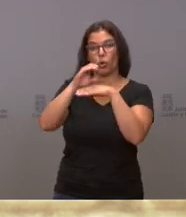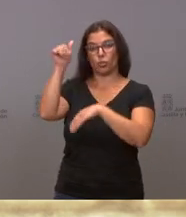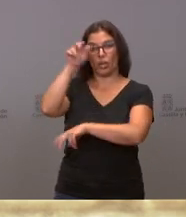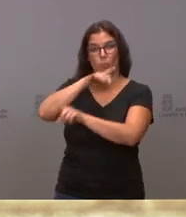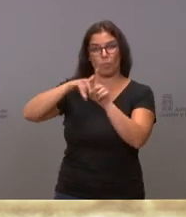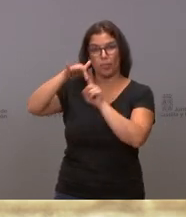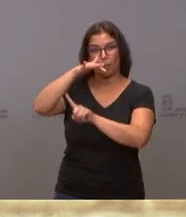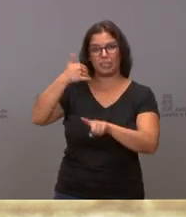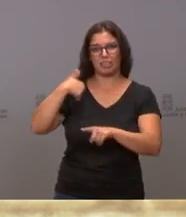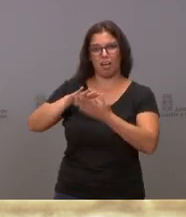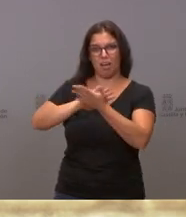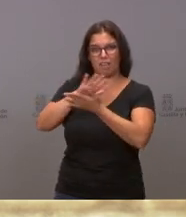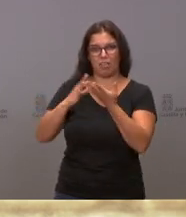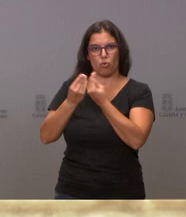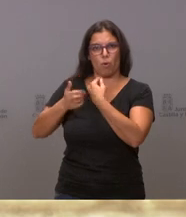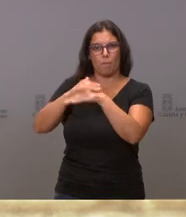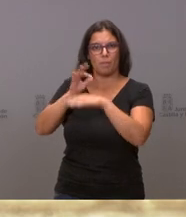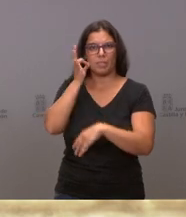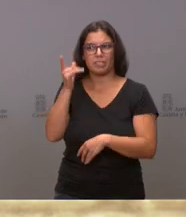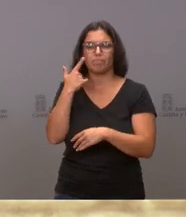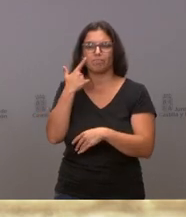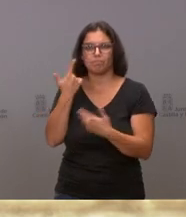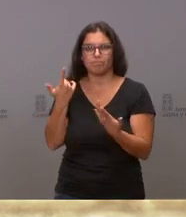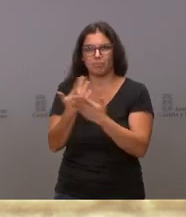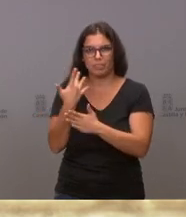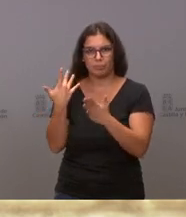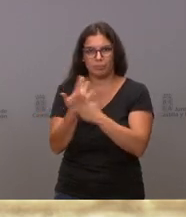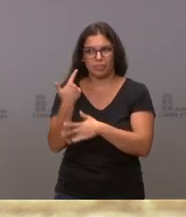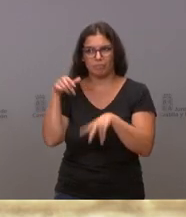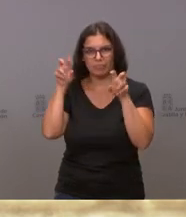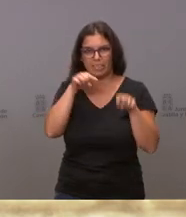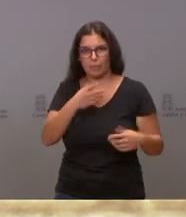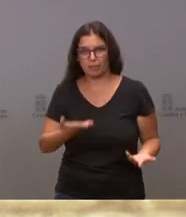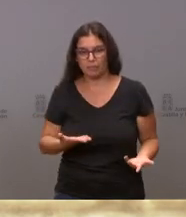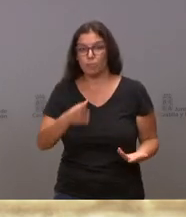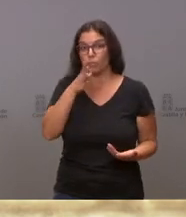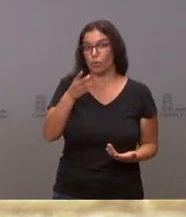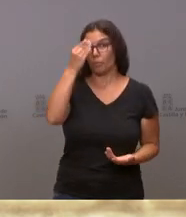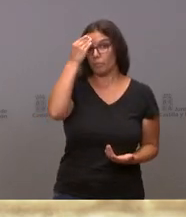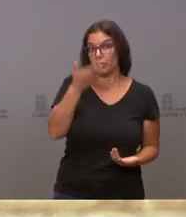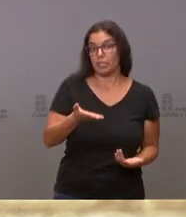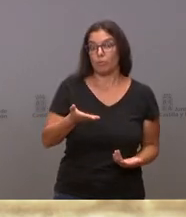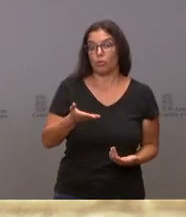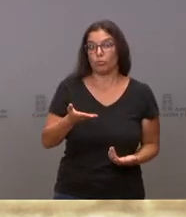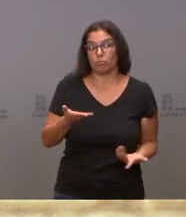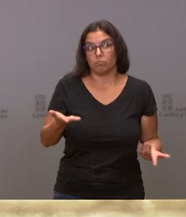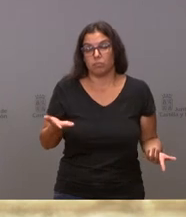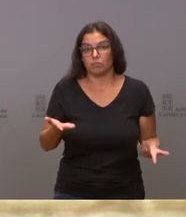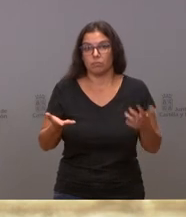dirigido a la ministra para pedirle explicaciones a este respecto. Consideramos que, en fin,